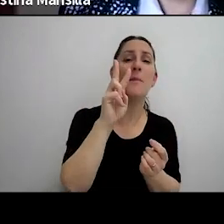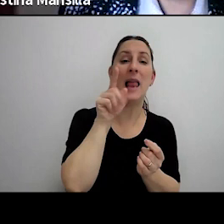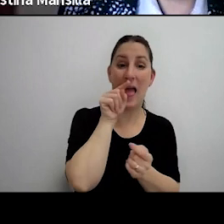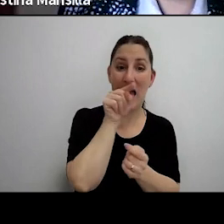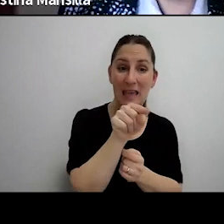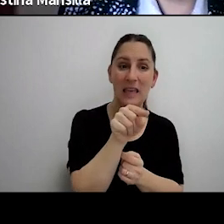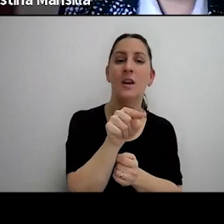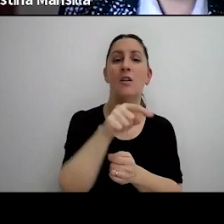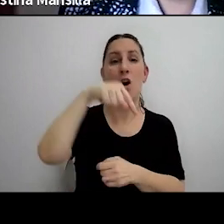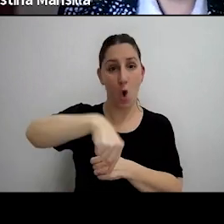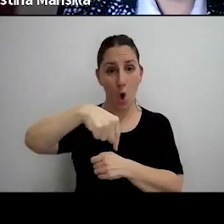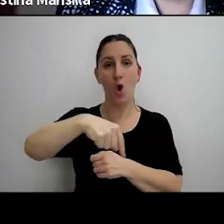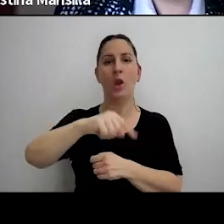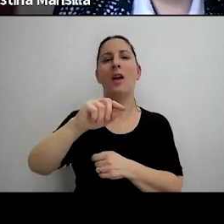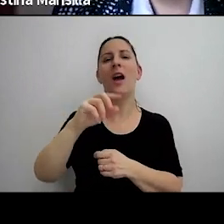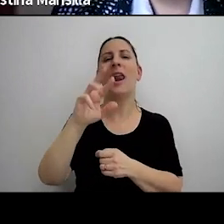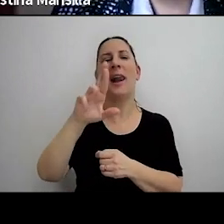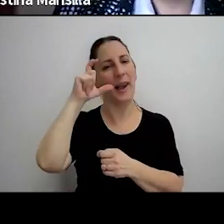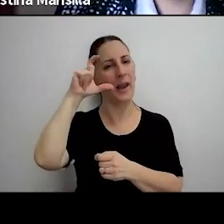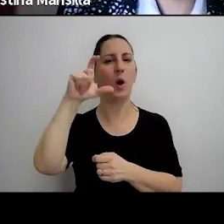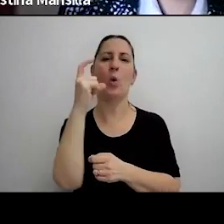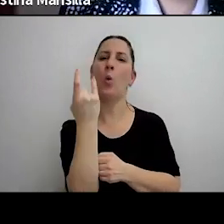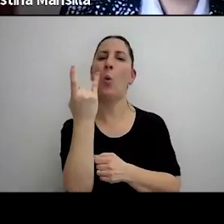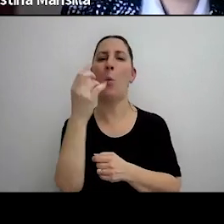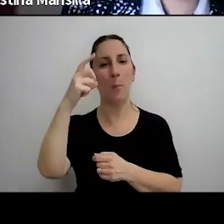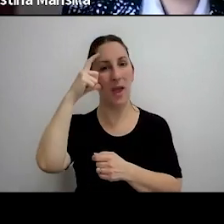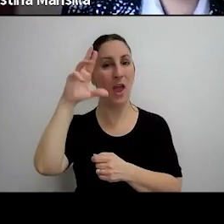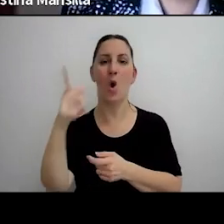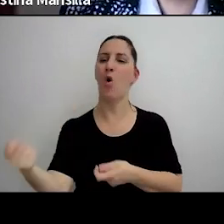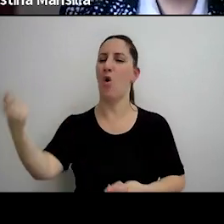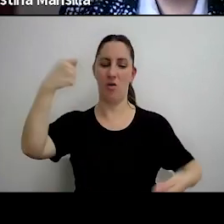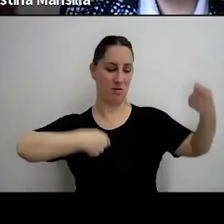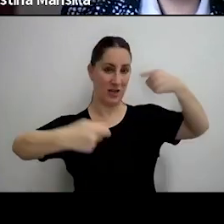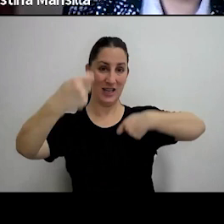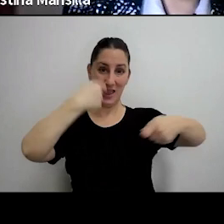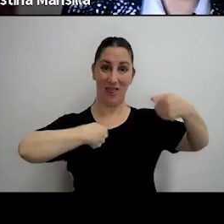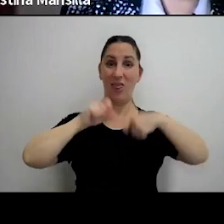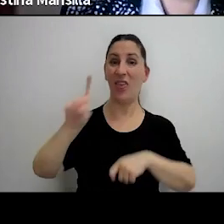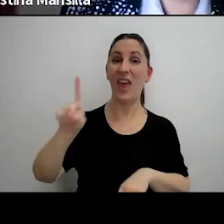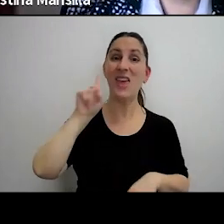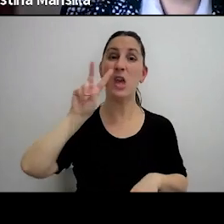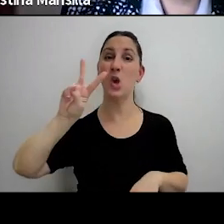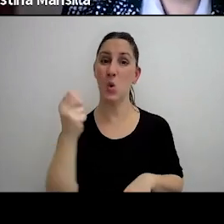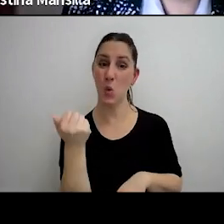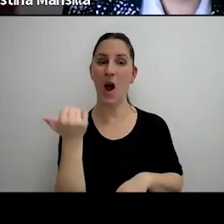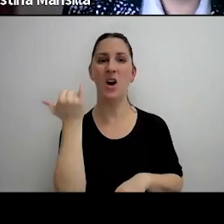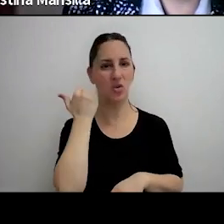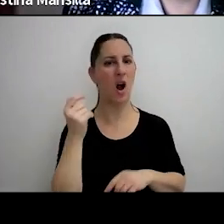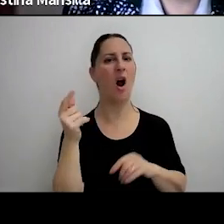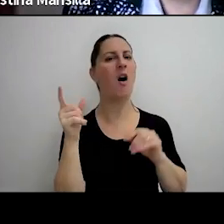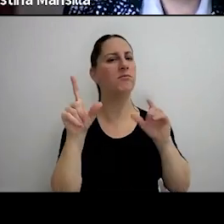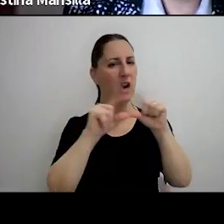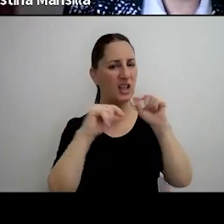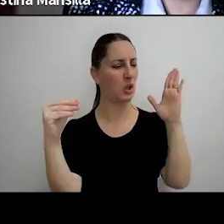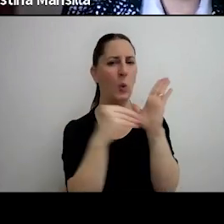hoy los recuperos, o como todos conocemos, reintegros de impuesto al valor agregado, legislados en el artículo